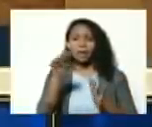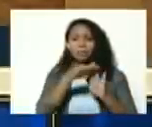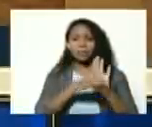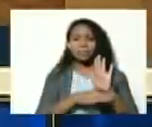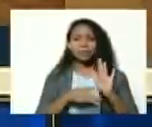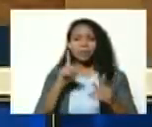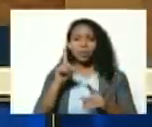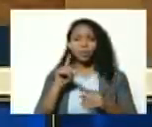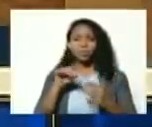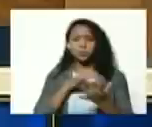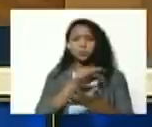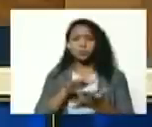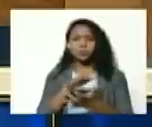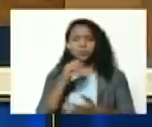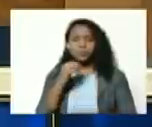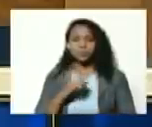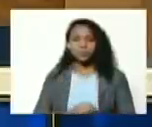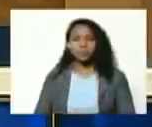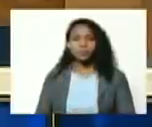gesta